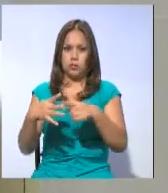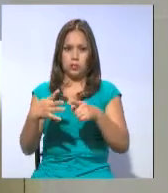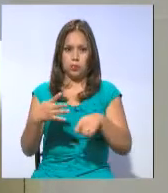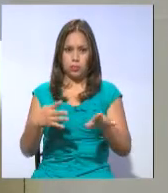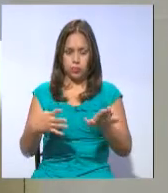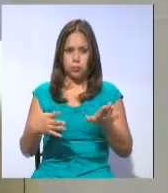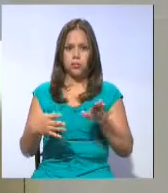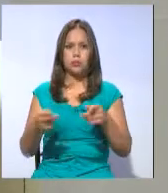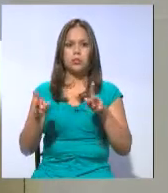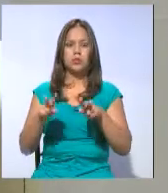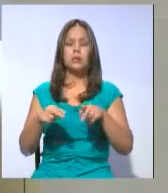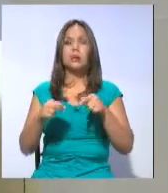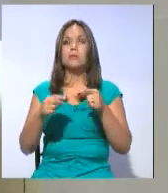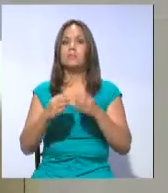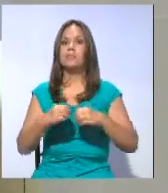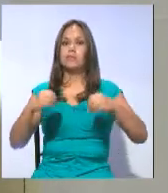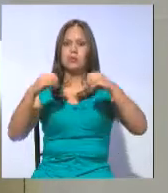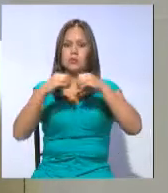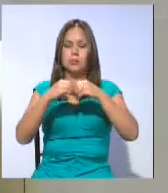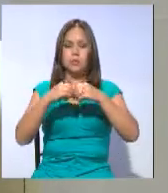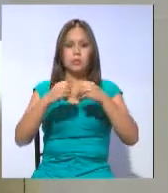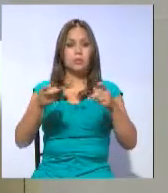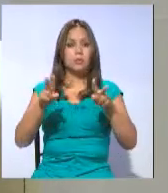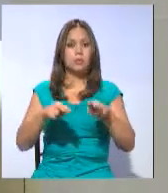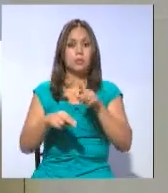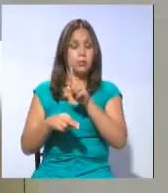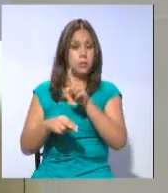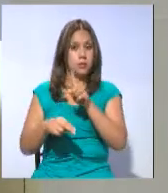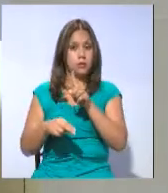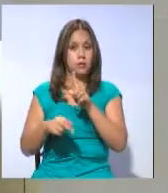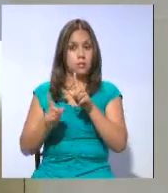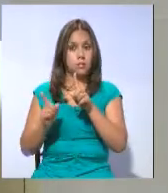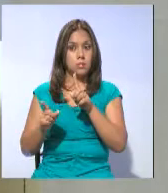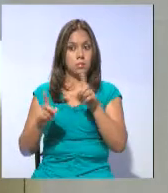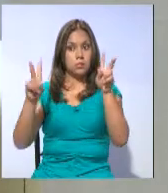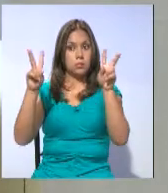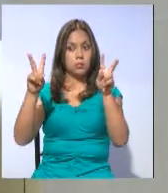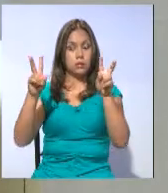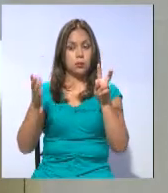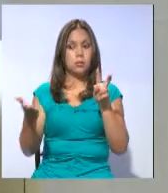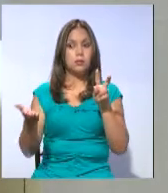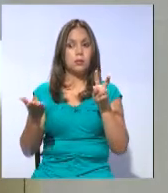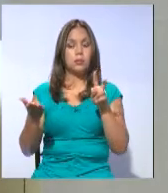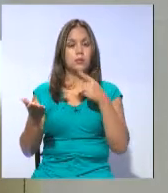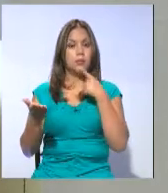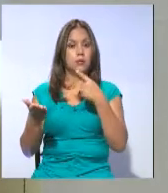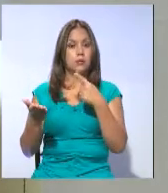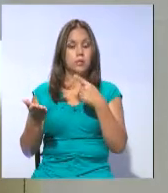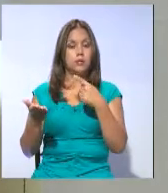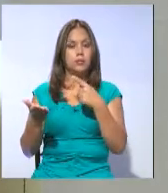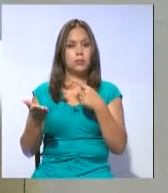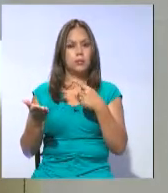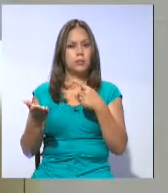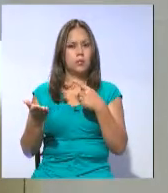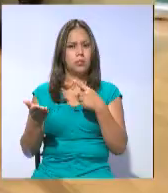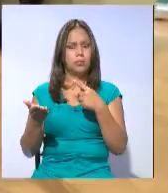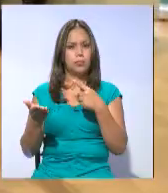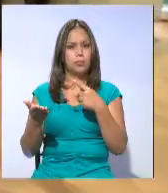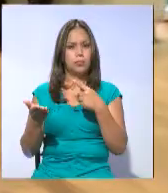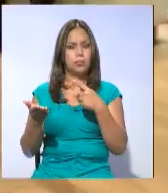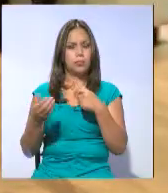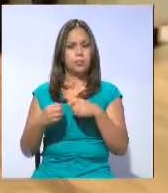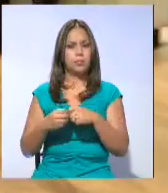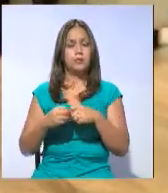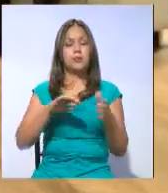de larga duración, que uno los compra por lo general o una vez al año o una vez cada cinco años.